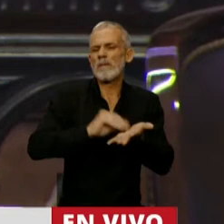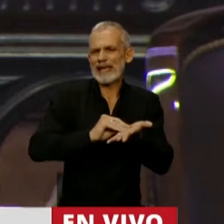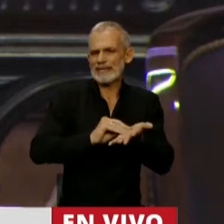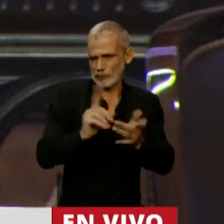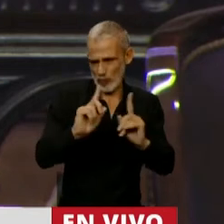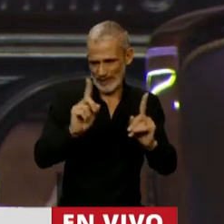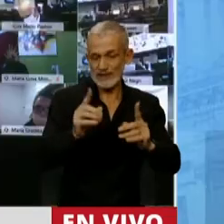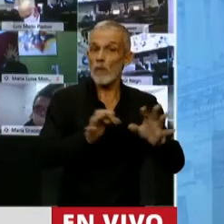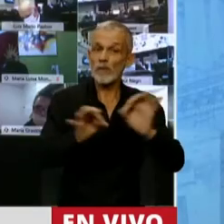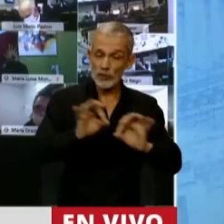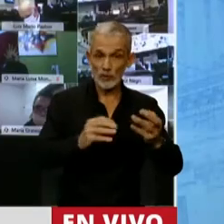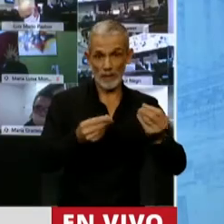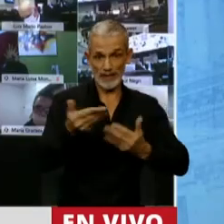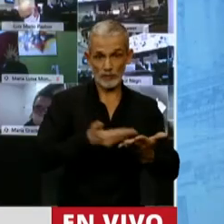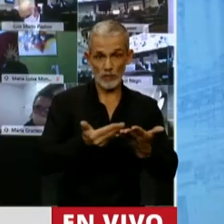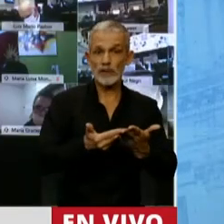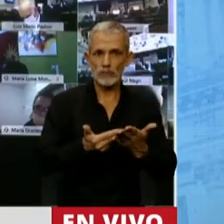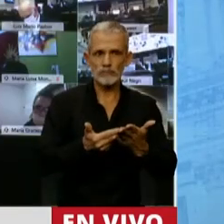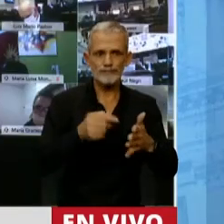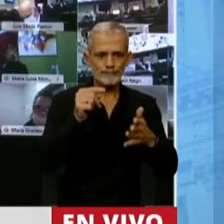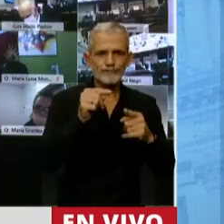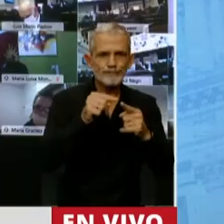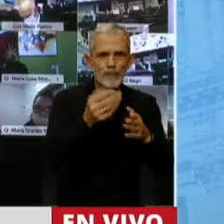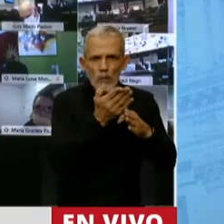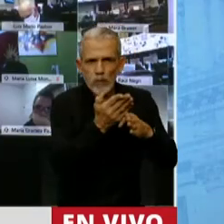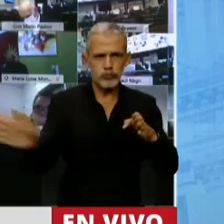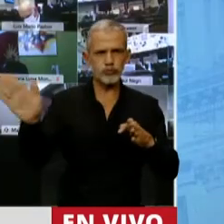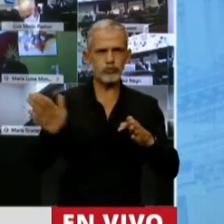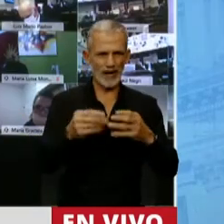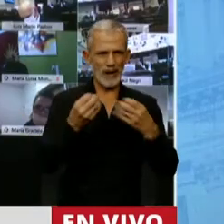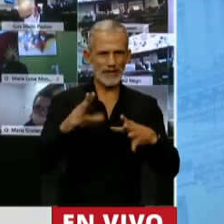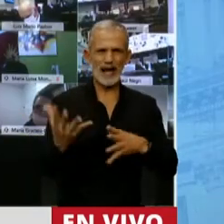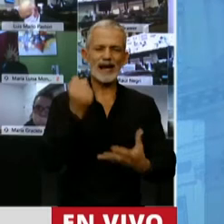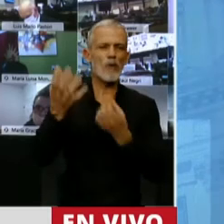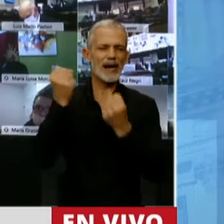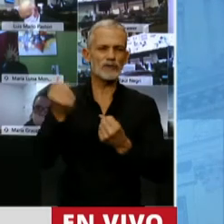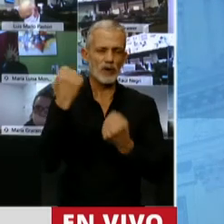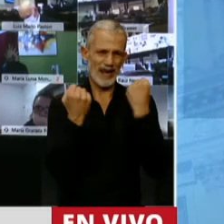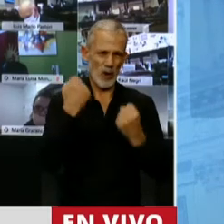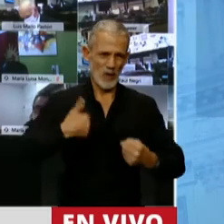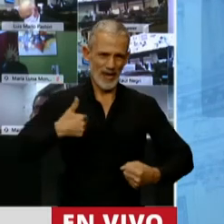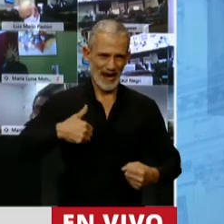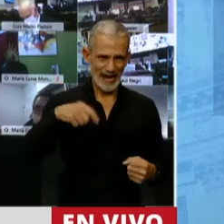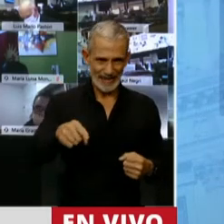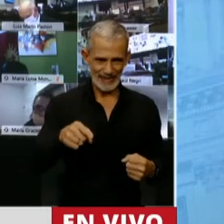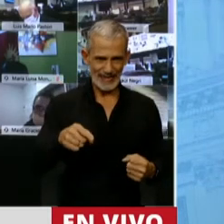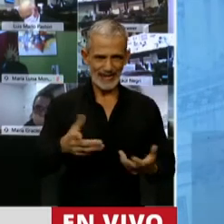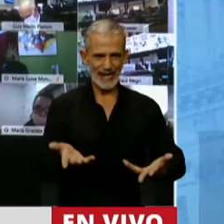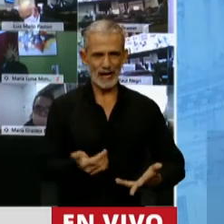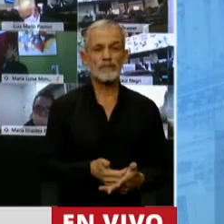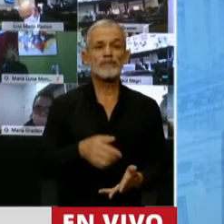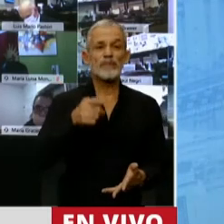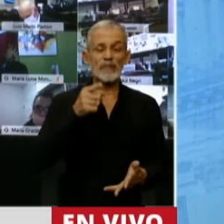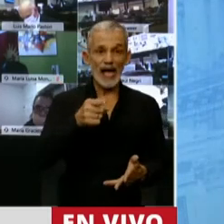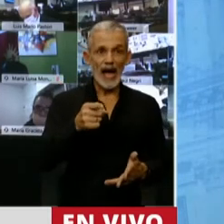Estamos tratando un proyecto de presupuesto que es el punto de partida para la recuperación de la economía argentina luego de